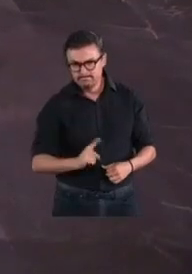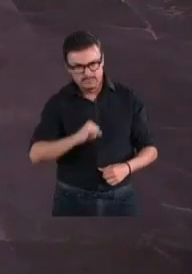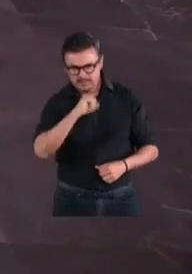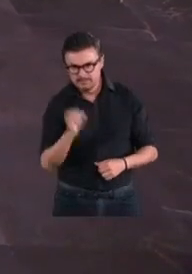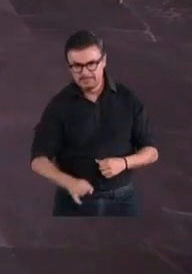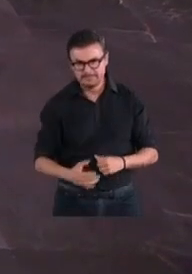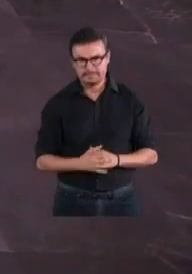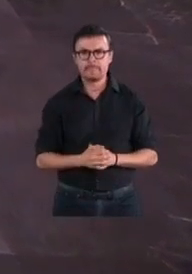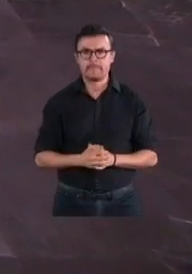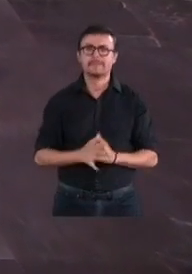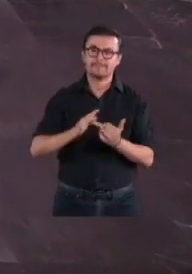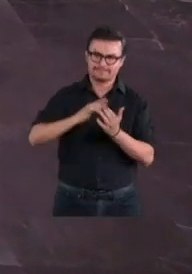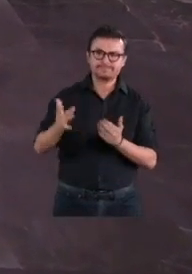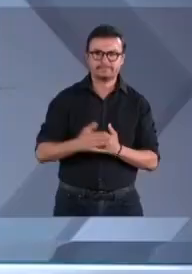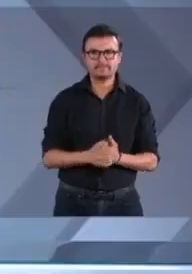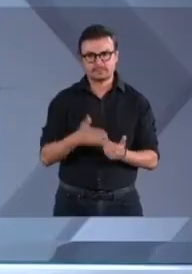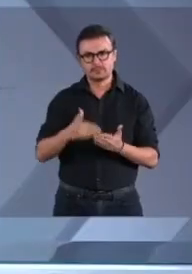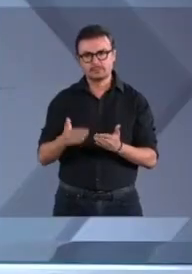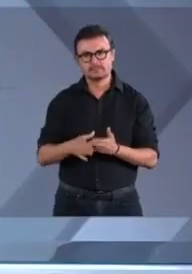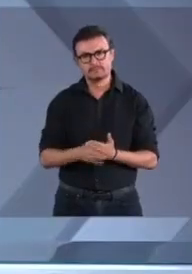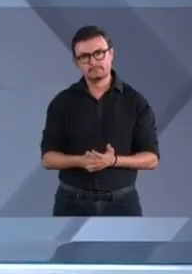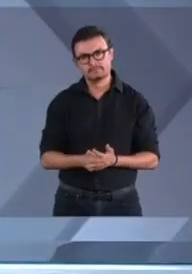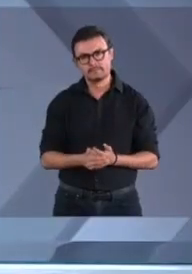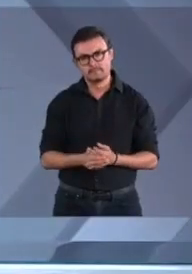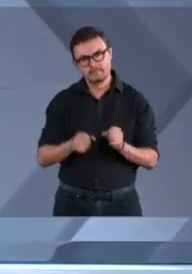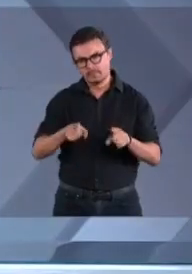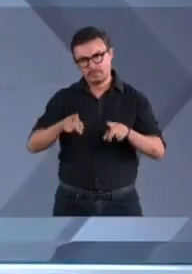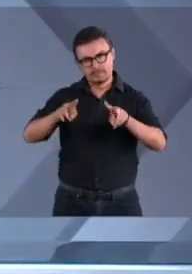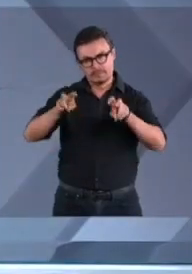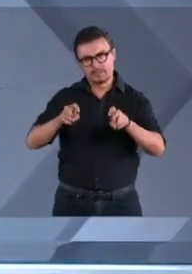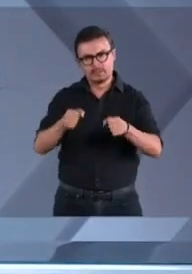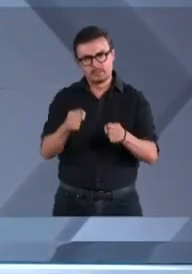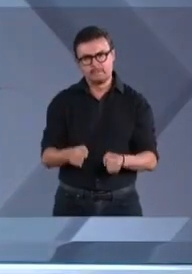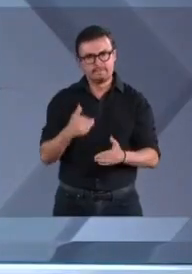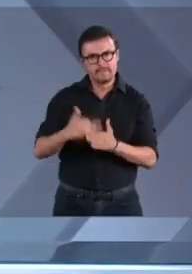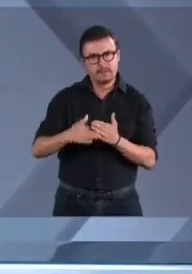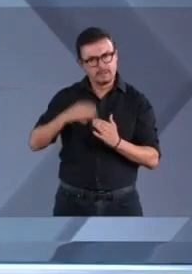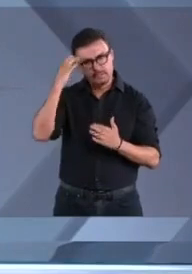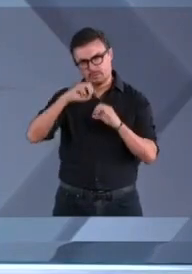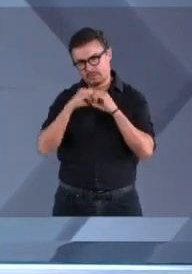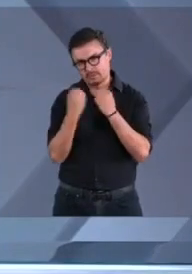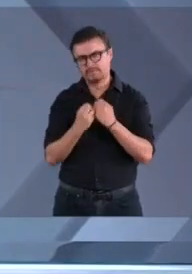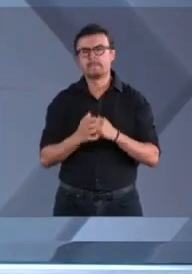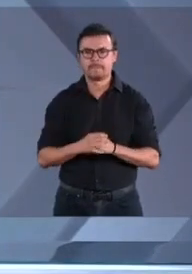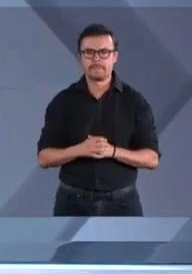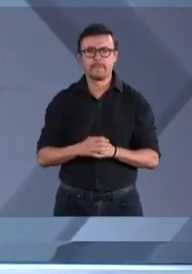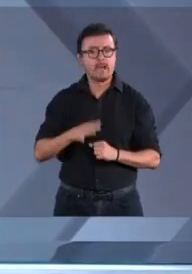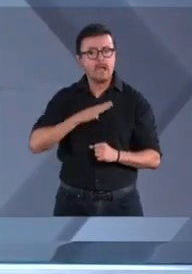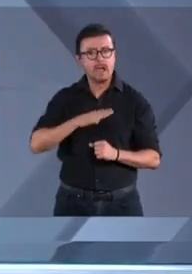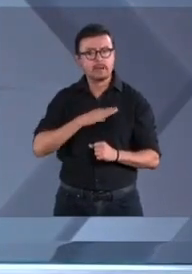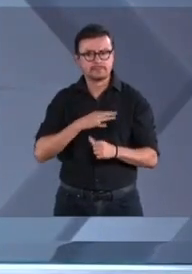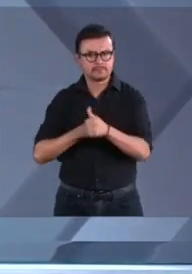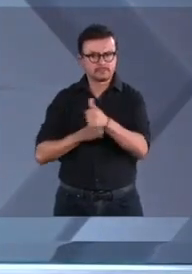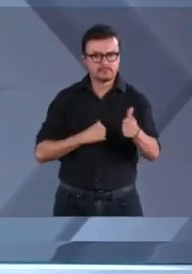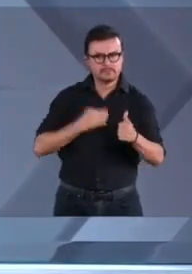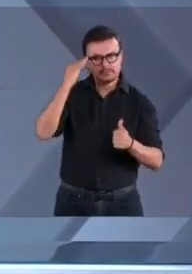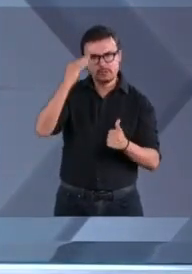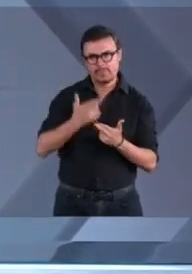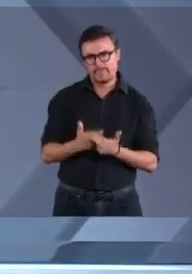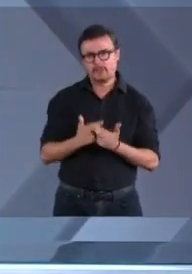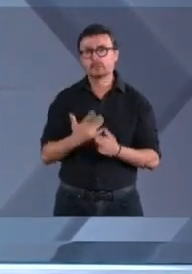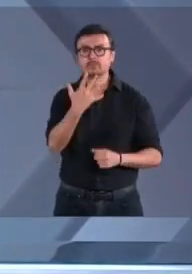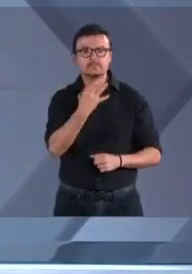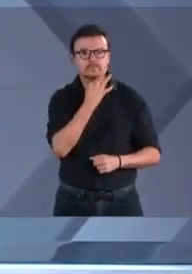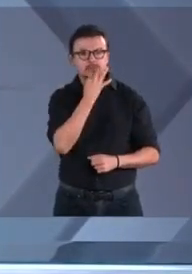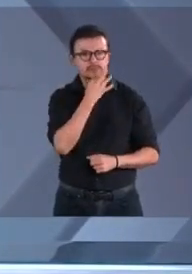Pasamos al bloque 2 de este segmento, inseguridad y crimen organizado, es igual que en el bloque 1, una bolsa de tiempo, cada una y cada uno de ustedes tiene 5